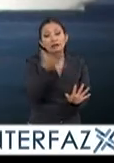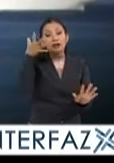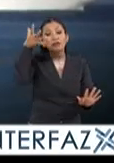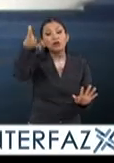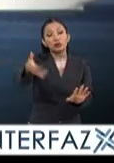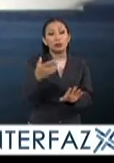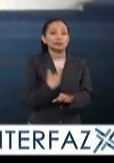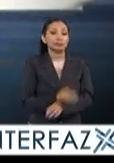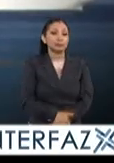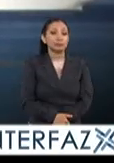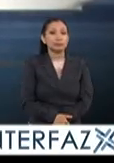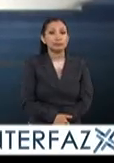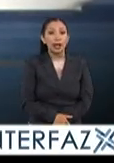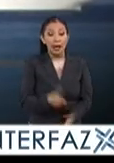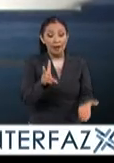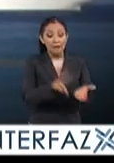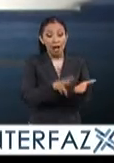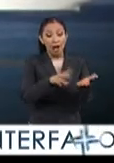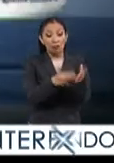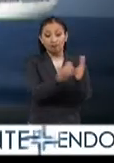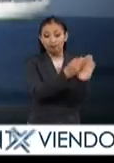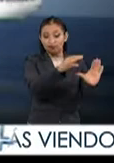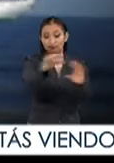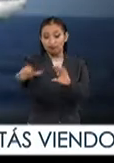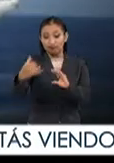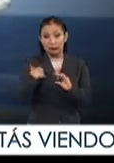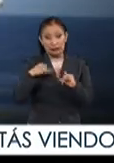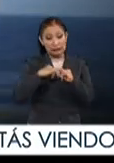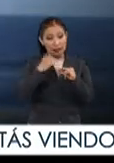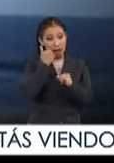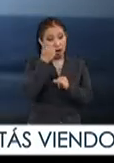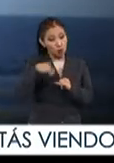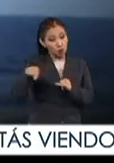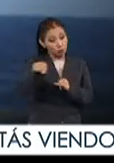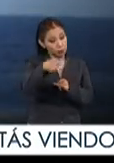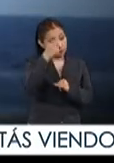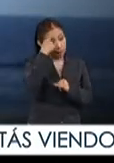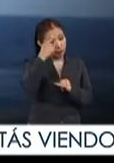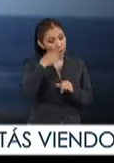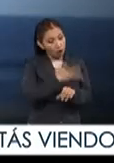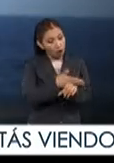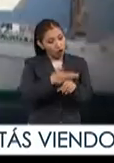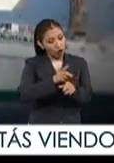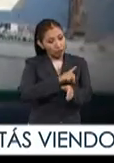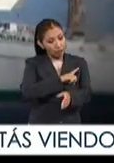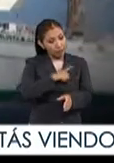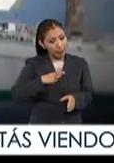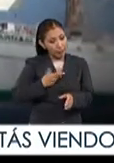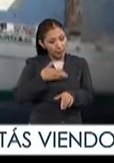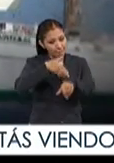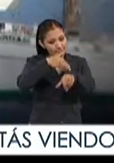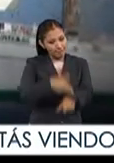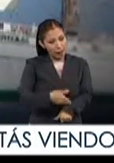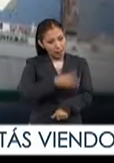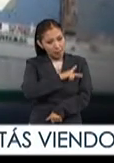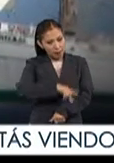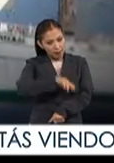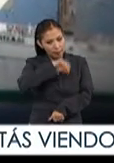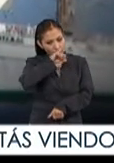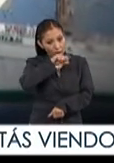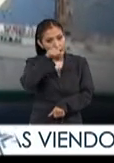tendremos en nuestro futuro los valores que inculca esta institución a sus estudiantes honor deber lealtad y patriotismo